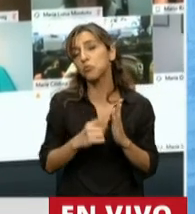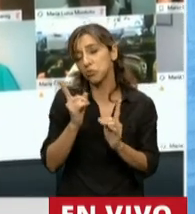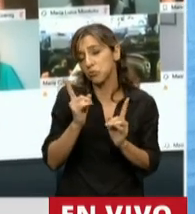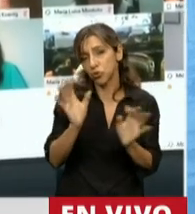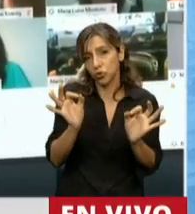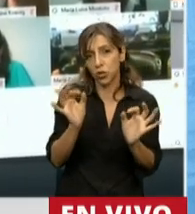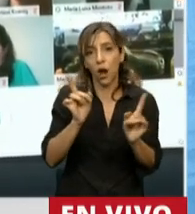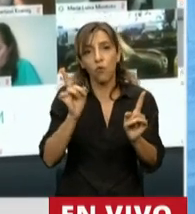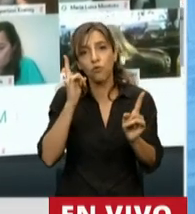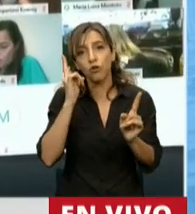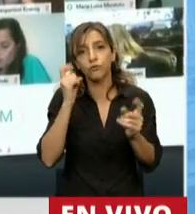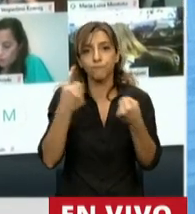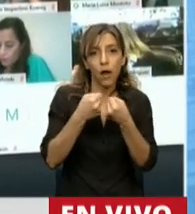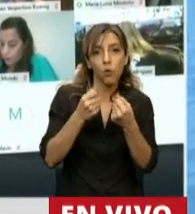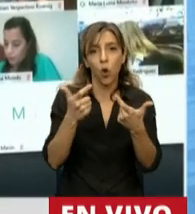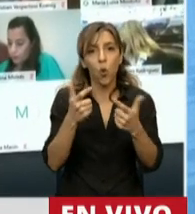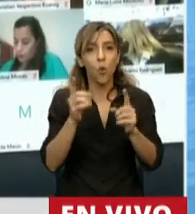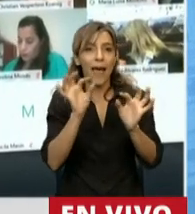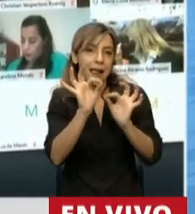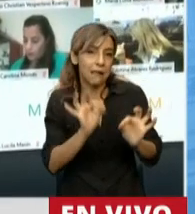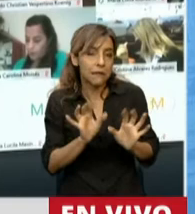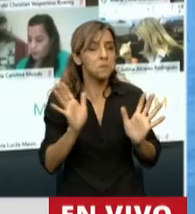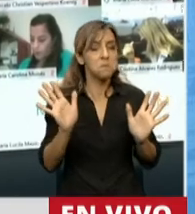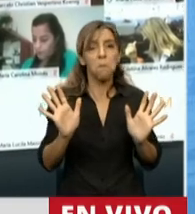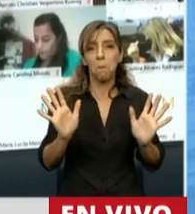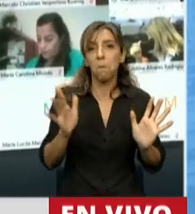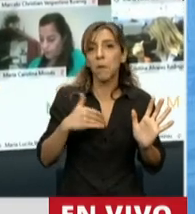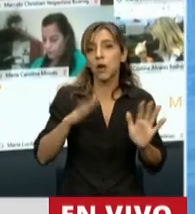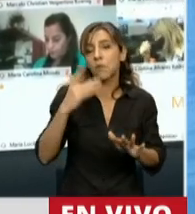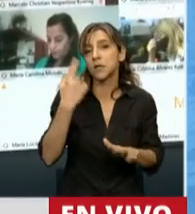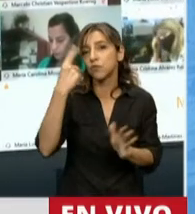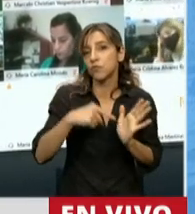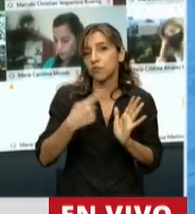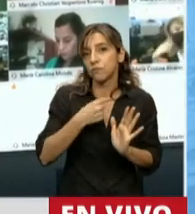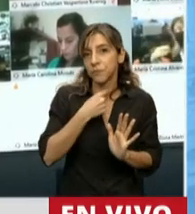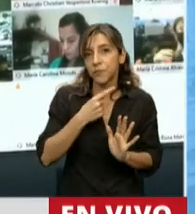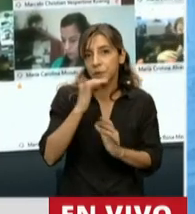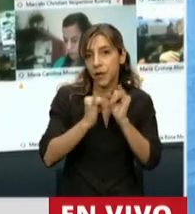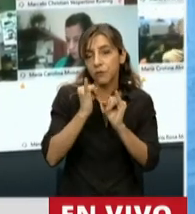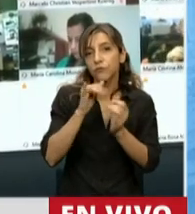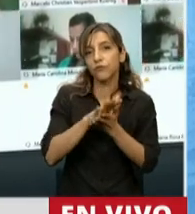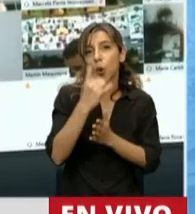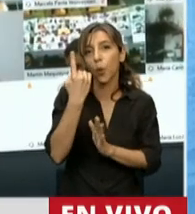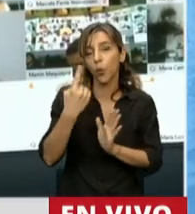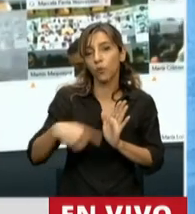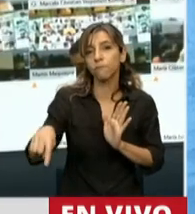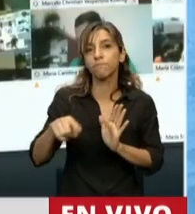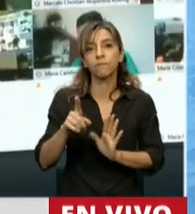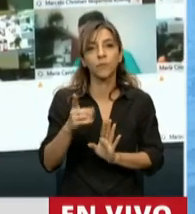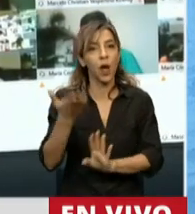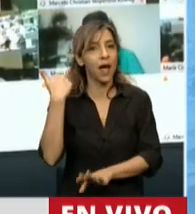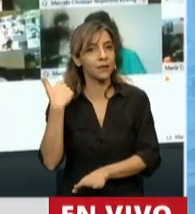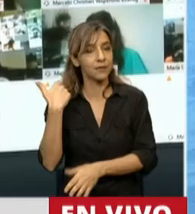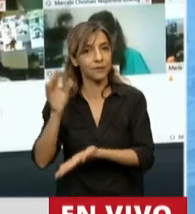coincidir, pero básicamente quiero hablar sobre una. Como también escuché a la